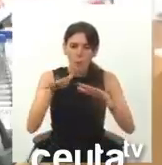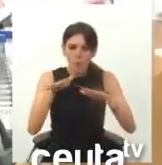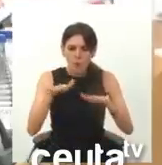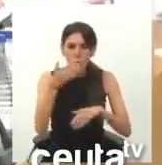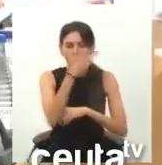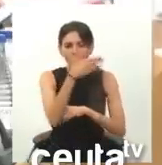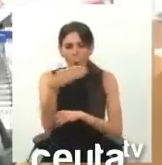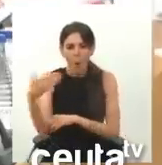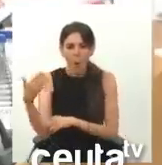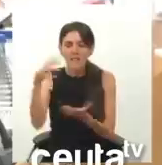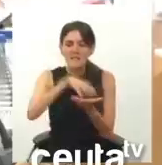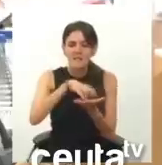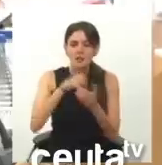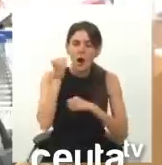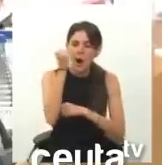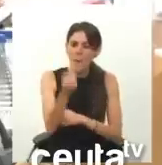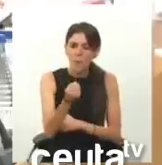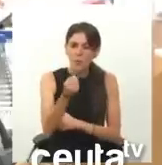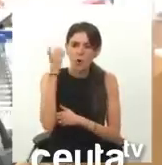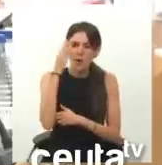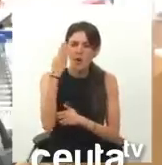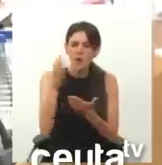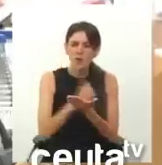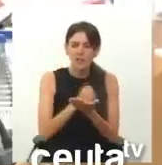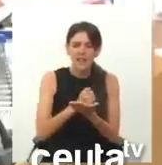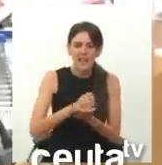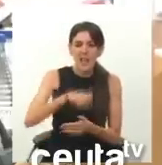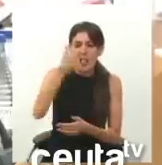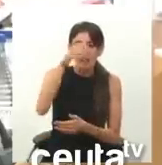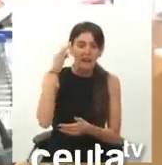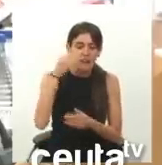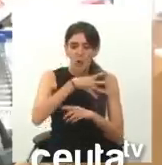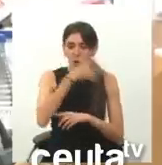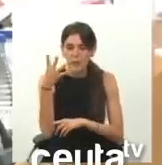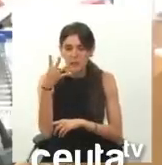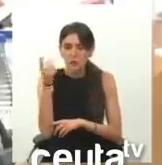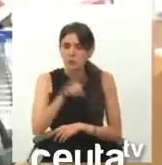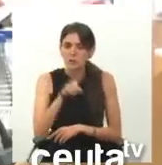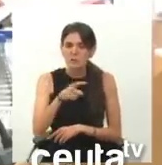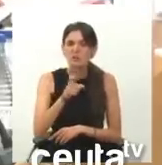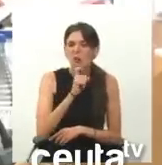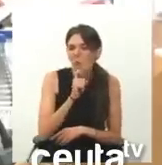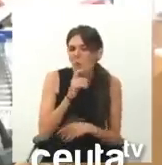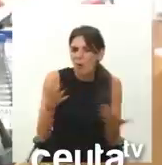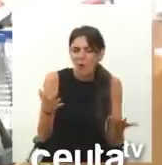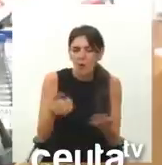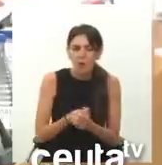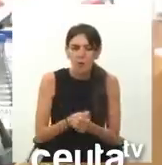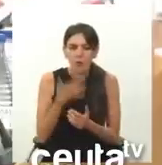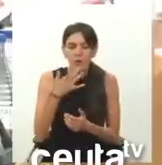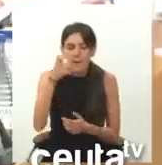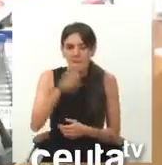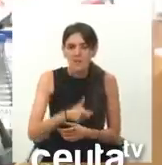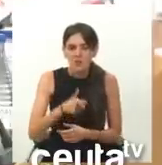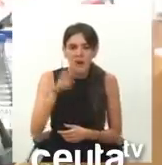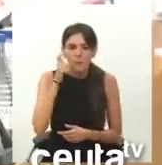apoyando los chiringuitos, todo lo que es ideología de género y LGTBI. Eso es como casa, señor Mustafa.